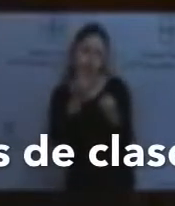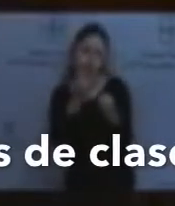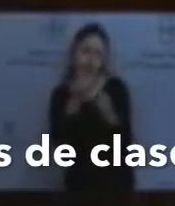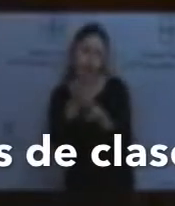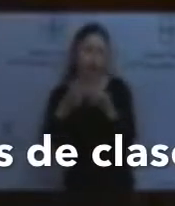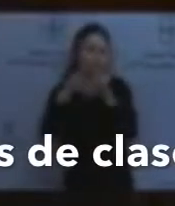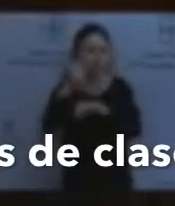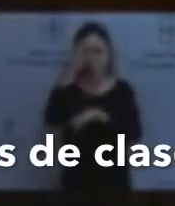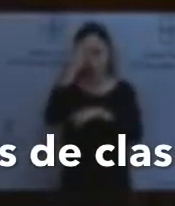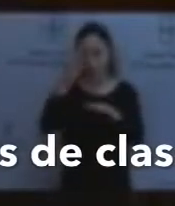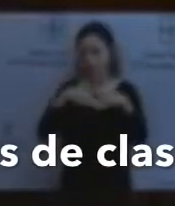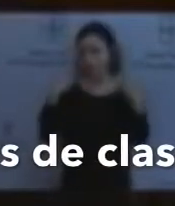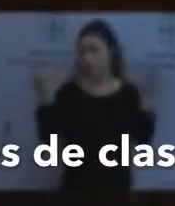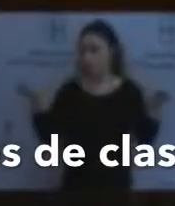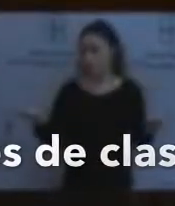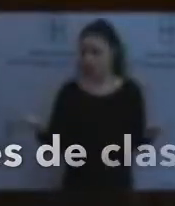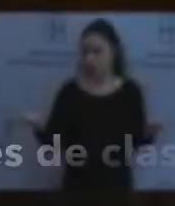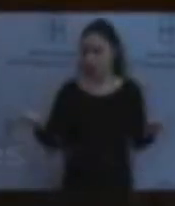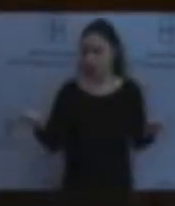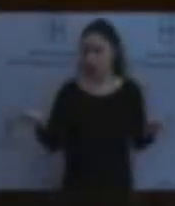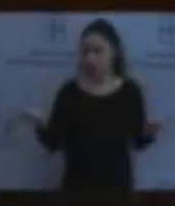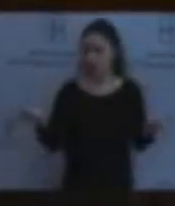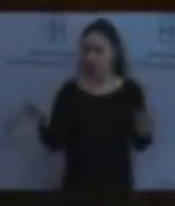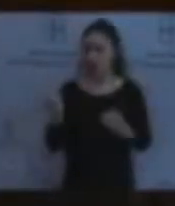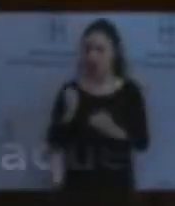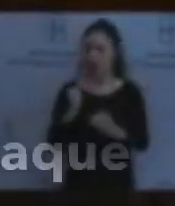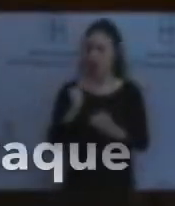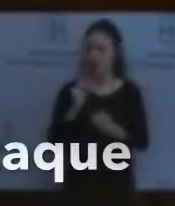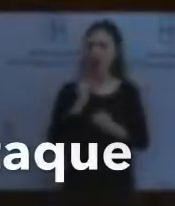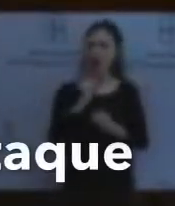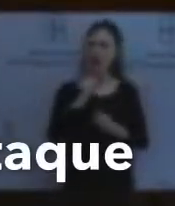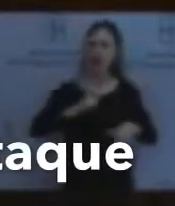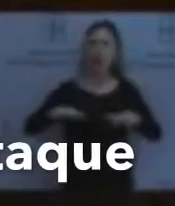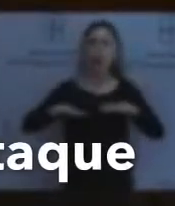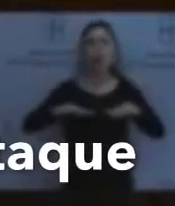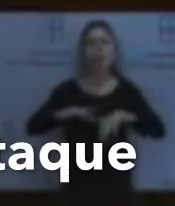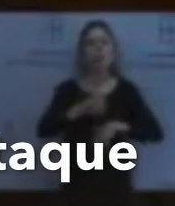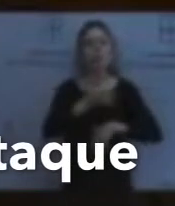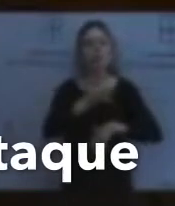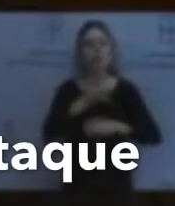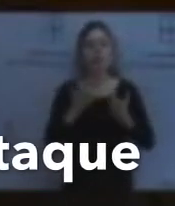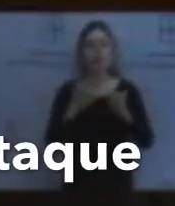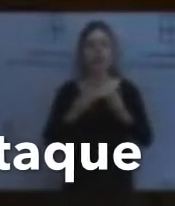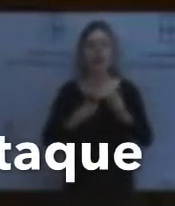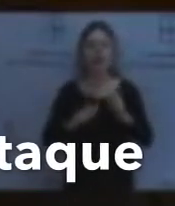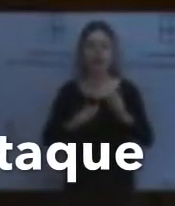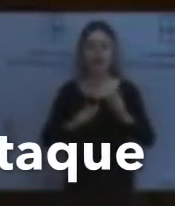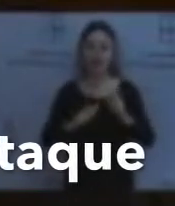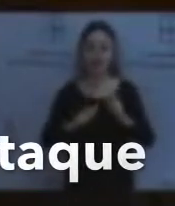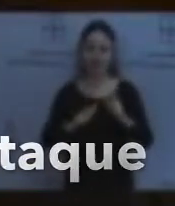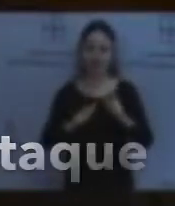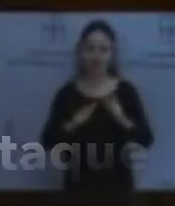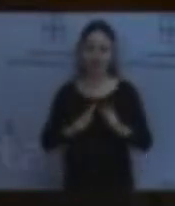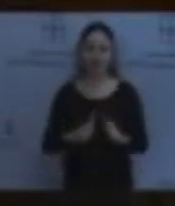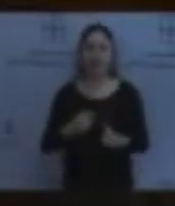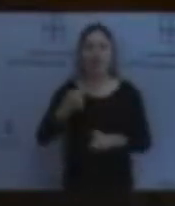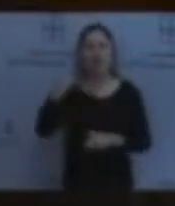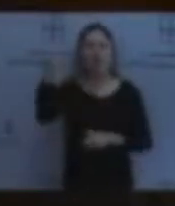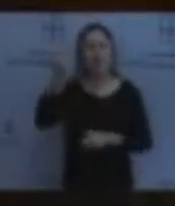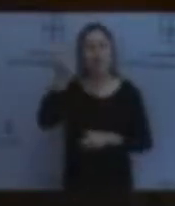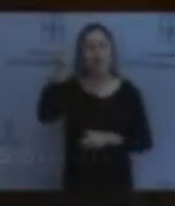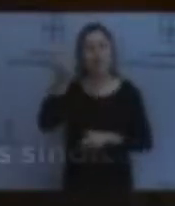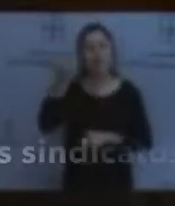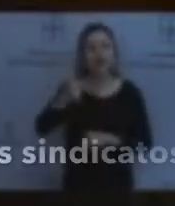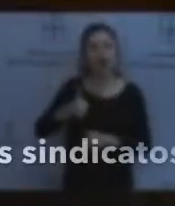atacar los movimientos sindicales de clase. Creemos que no es una casualidad y que guarda relación